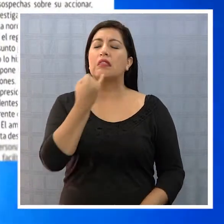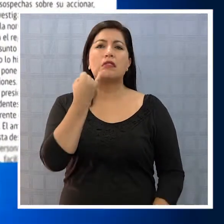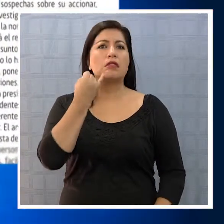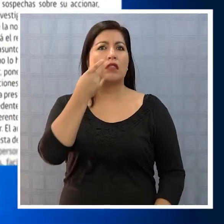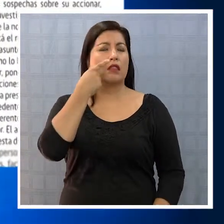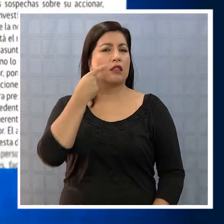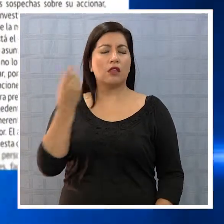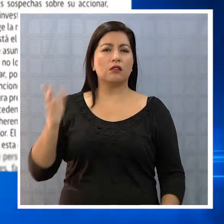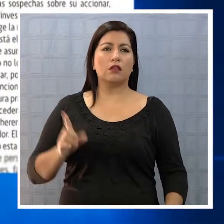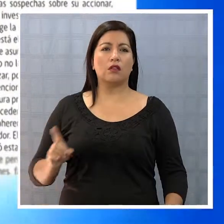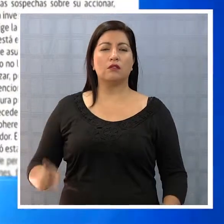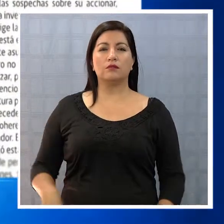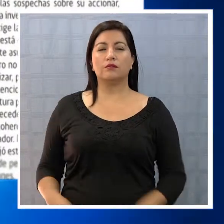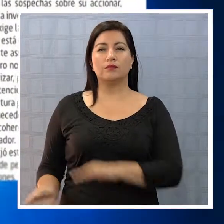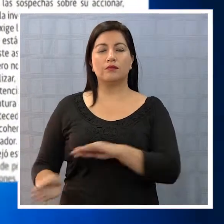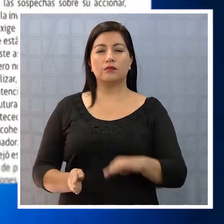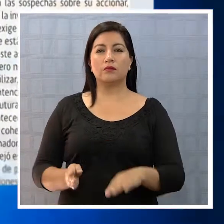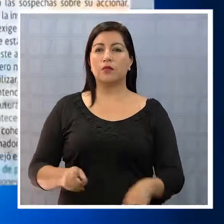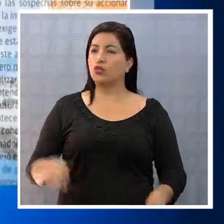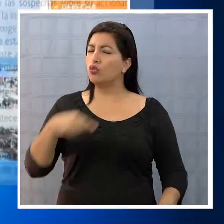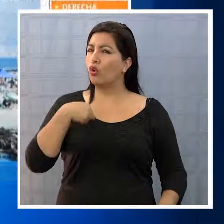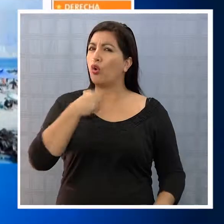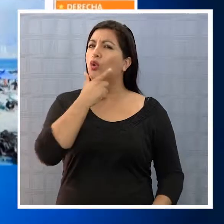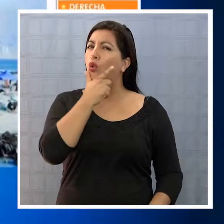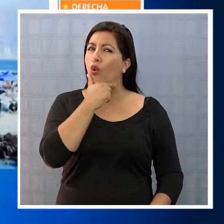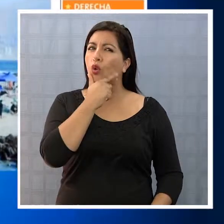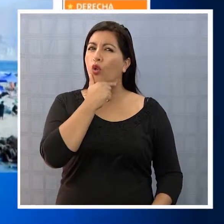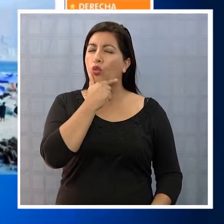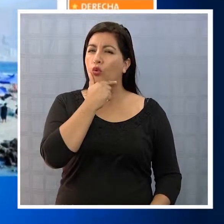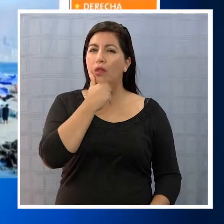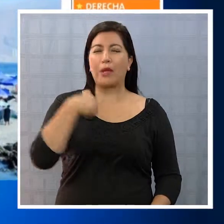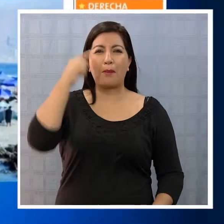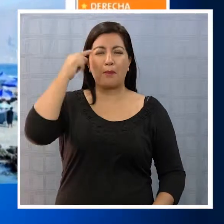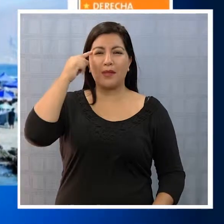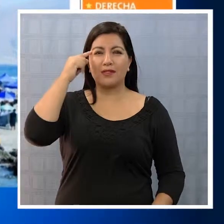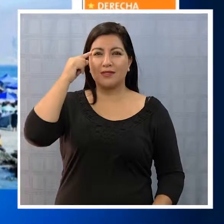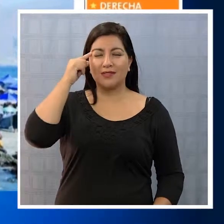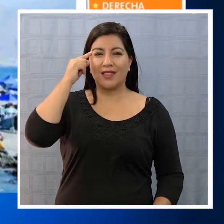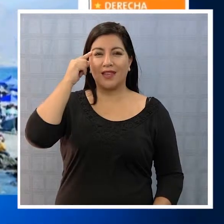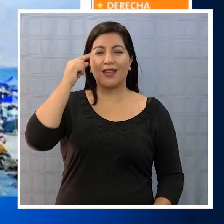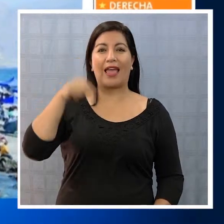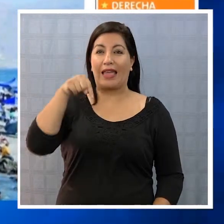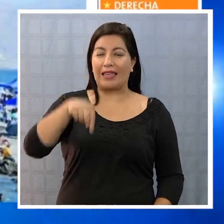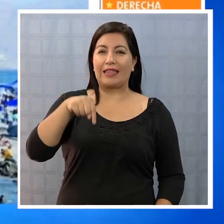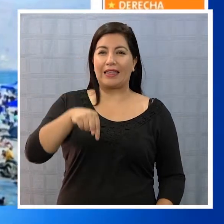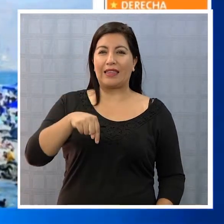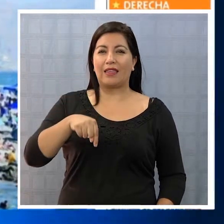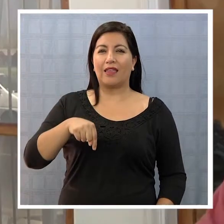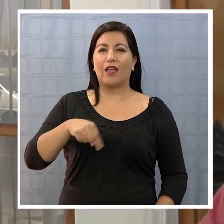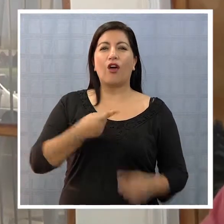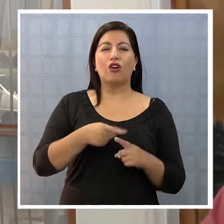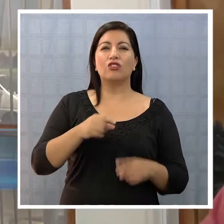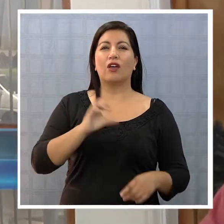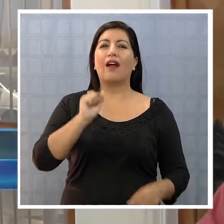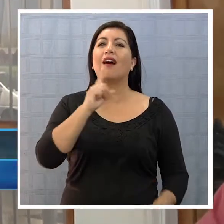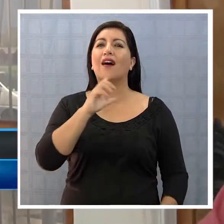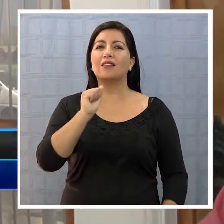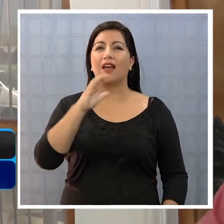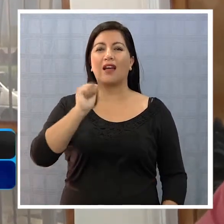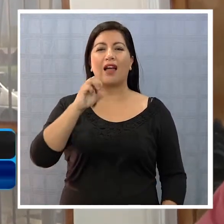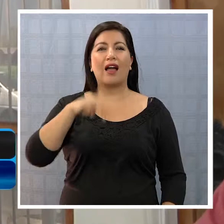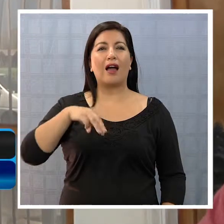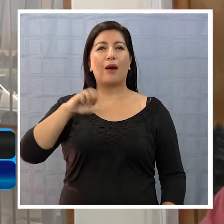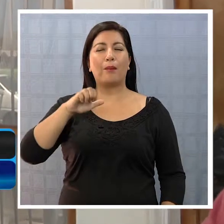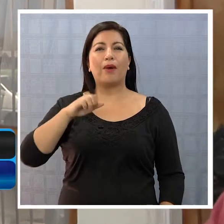manifestado. No cuestiono de que aquí no se haya tomado en consideración, ni aquí, ni en Atacama, ni en Rancagua.